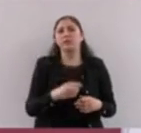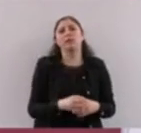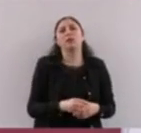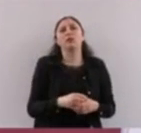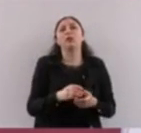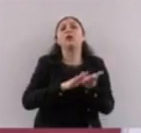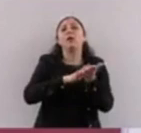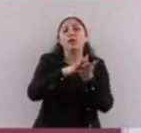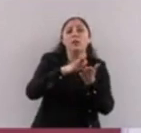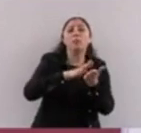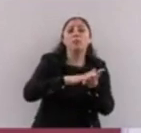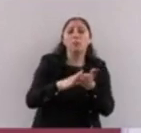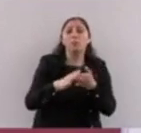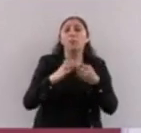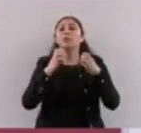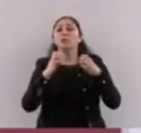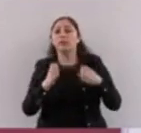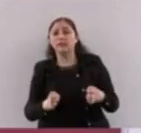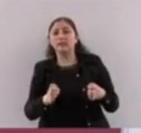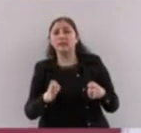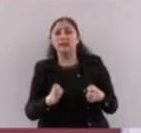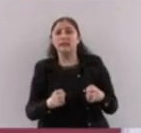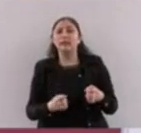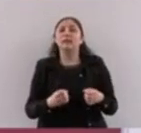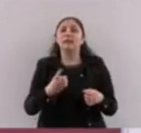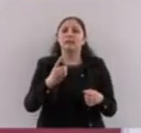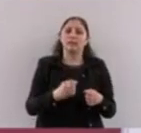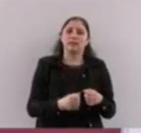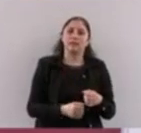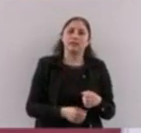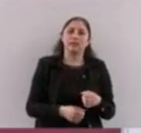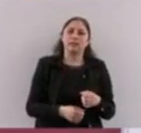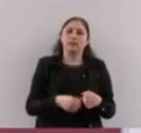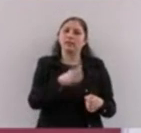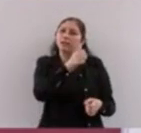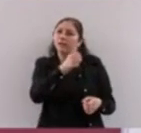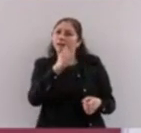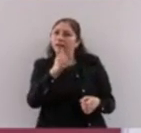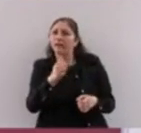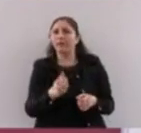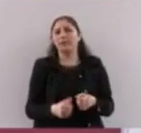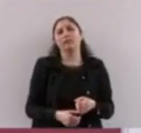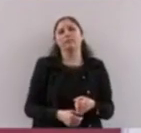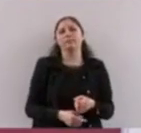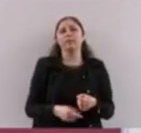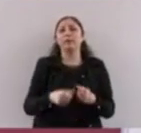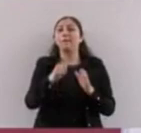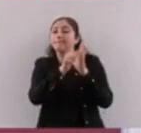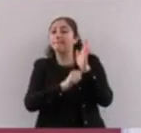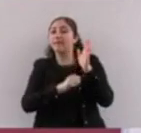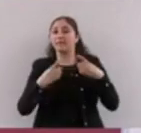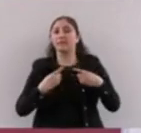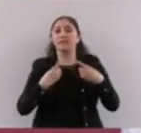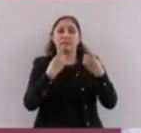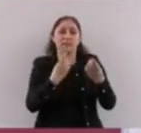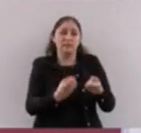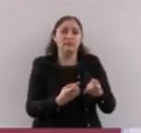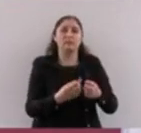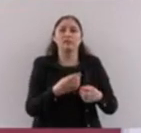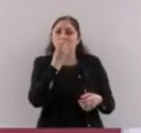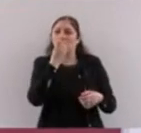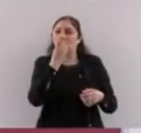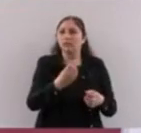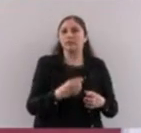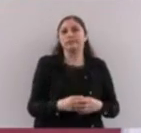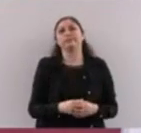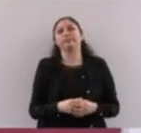Cada bimestre les vamos a mandar un mensaje, SMS. O llegaron a través de un SMS. Les mandamos un mensaje a